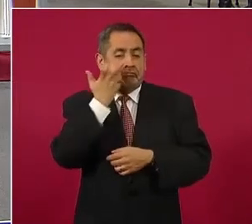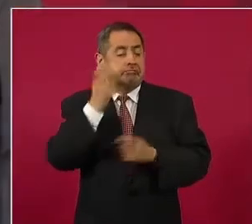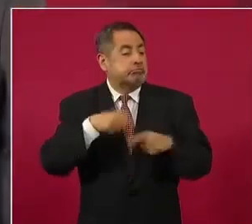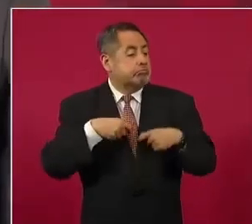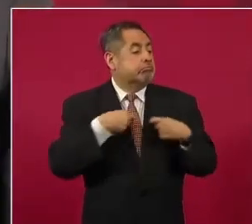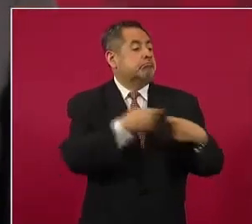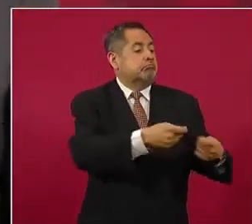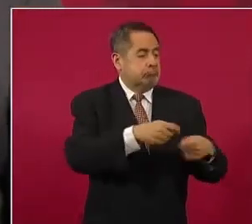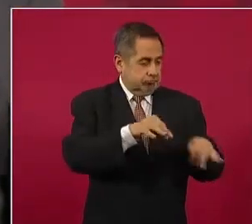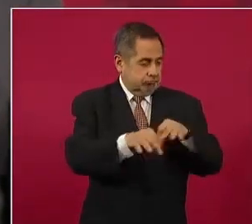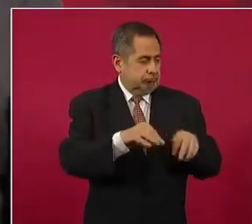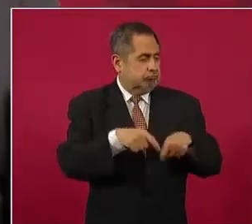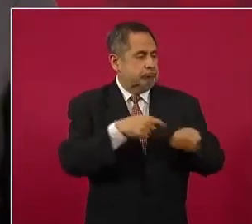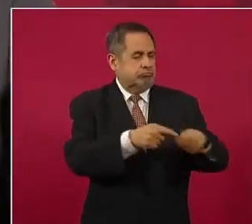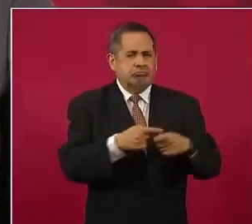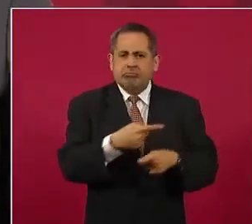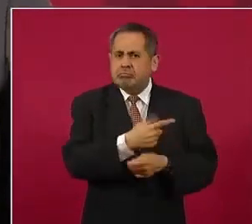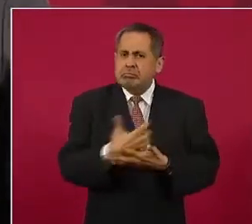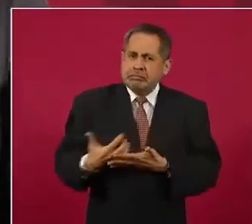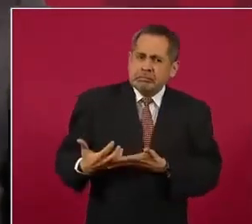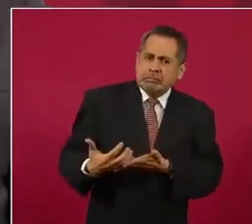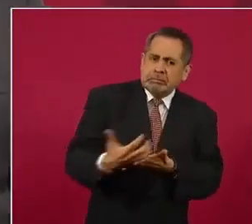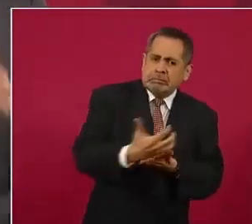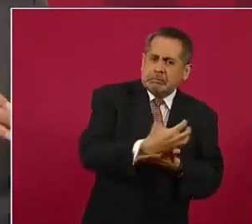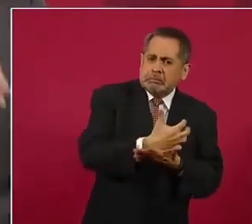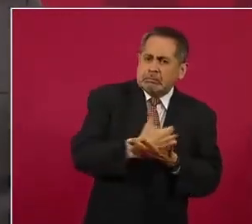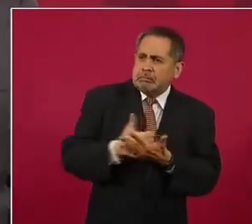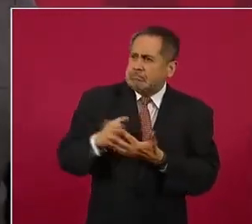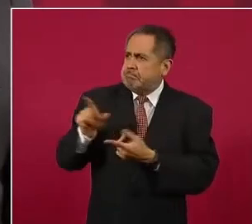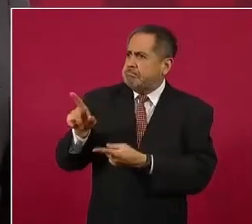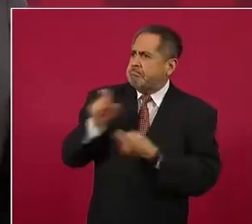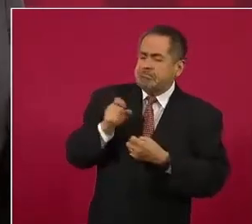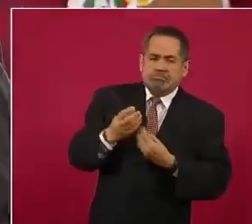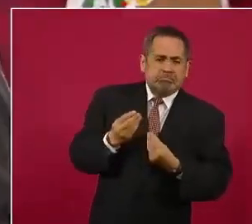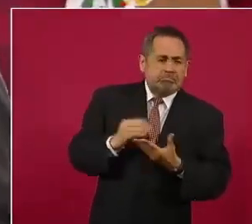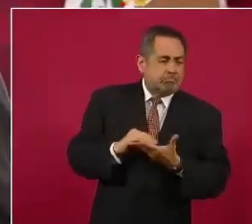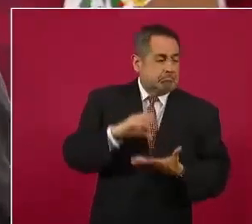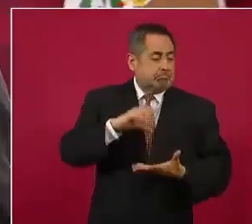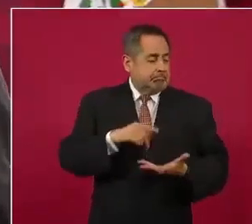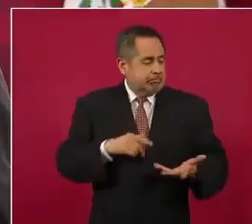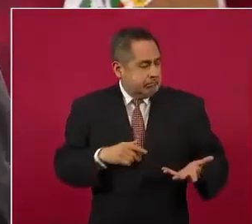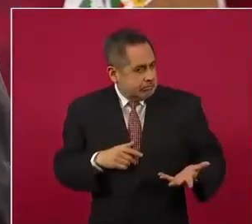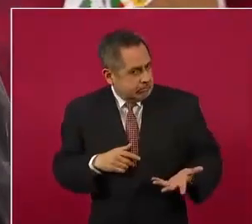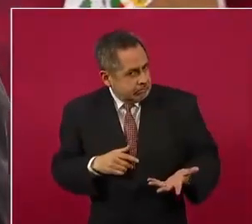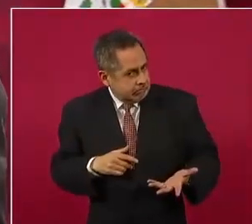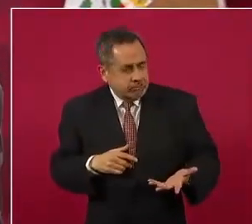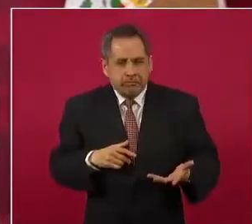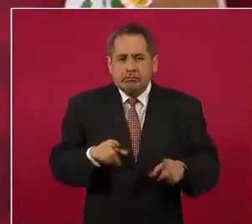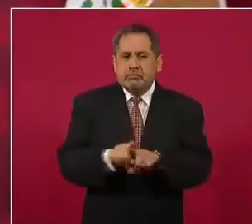y así también los